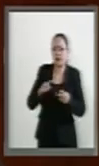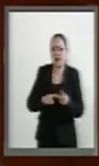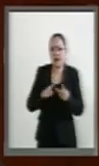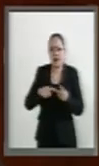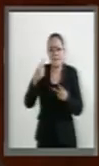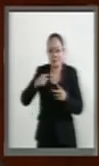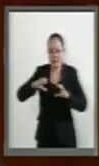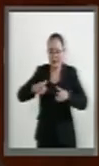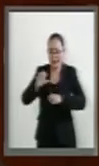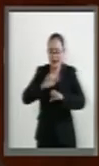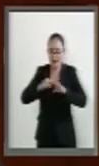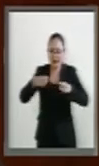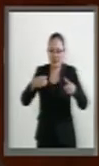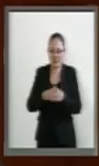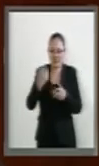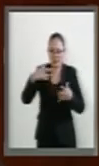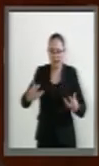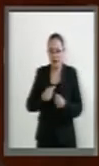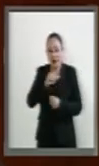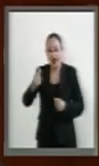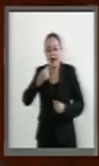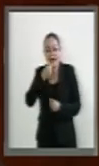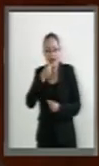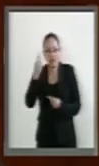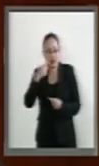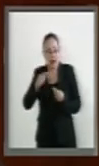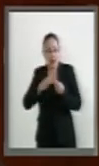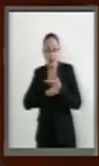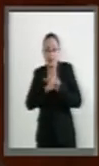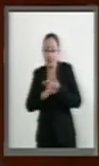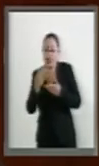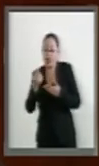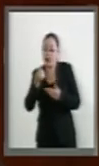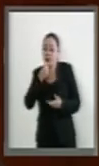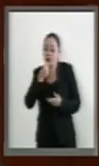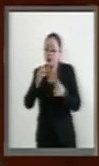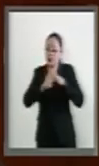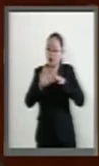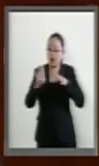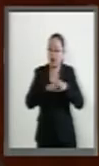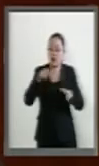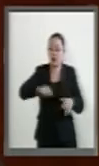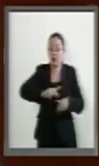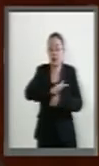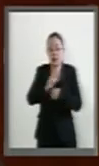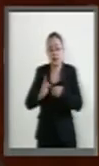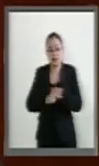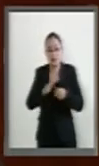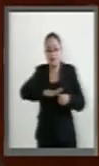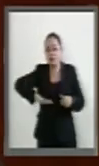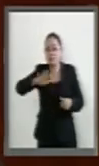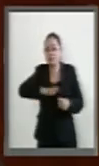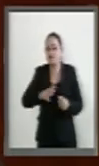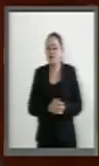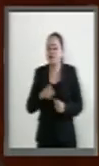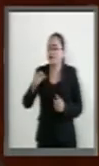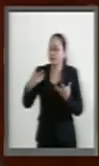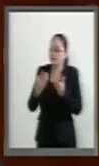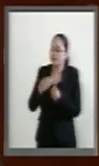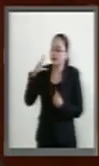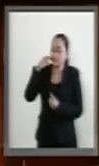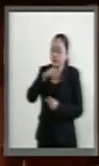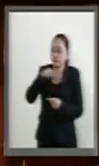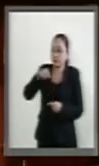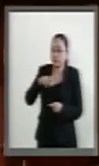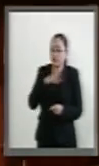para atender y prevenir la migración infantil en nuestra región. Con Cuba, sin